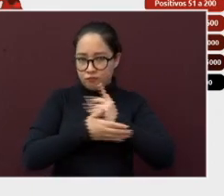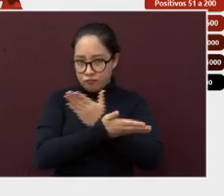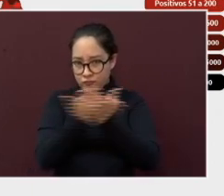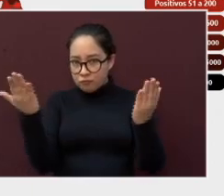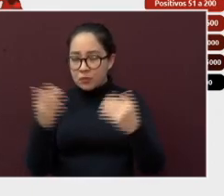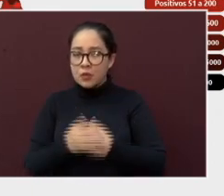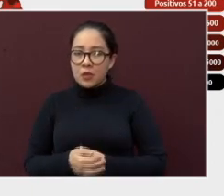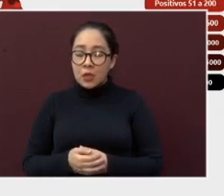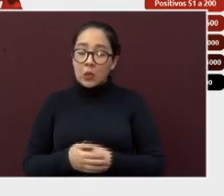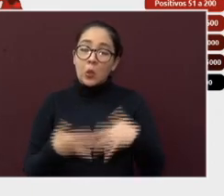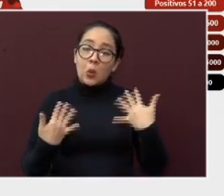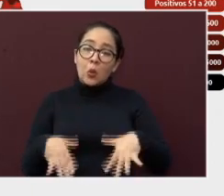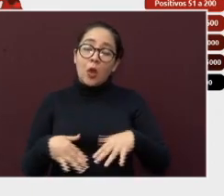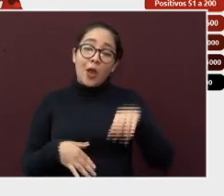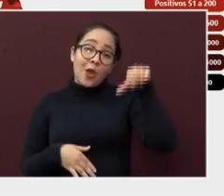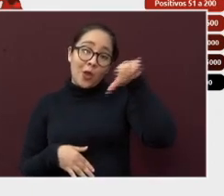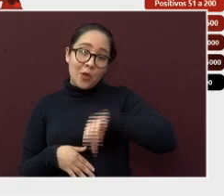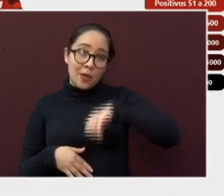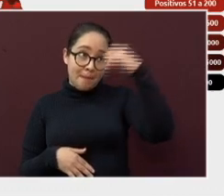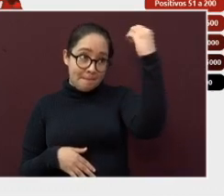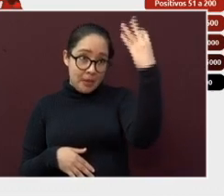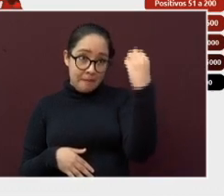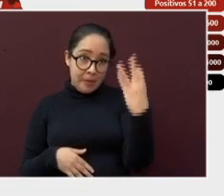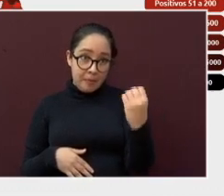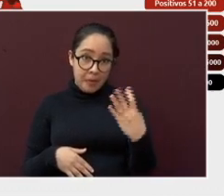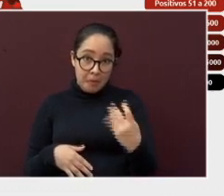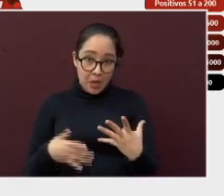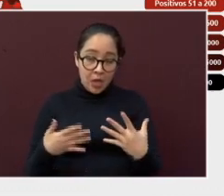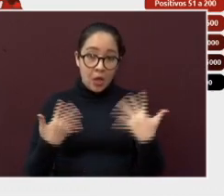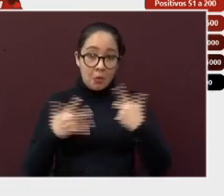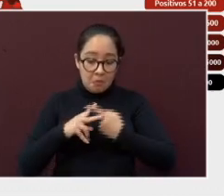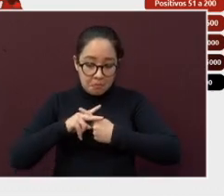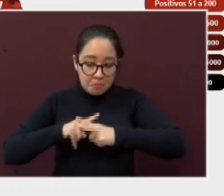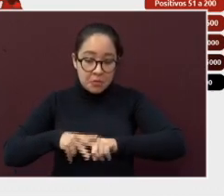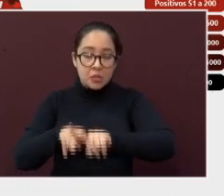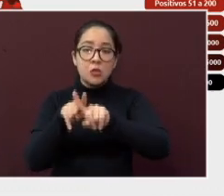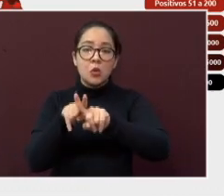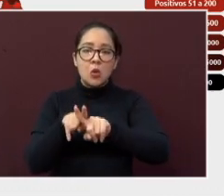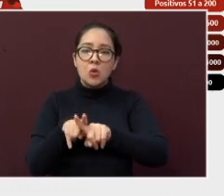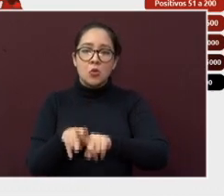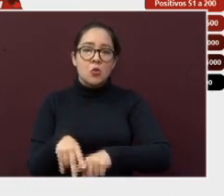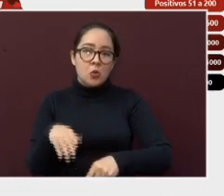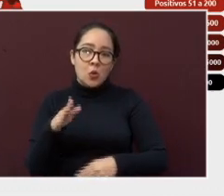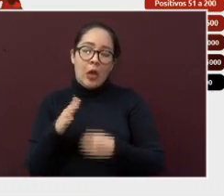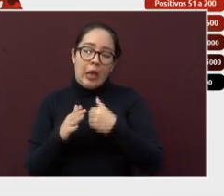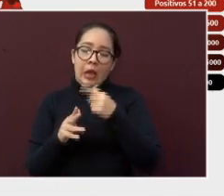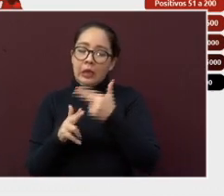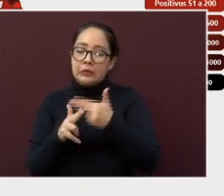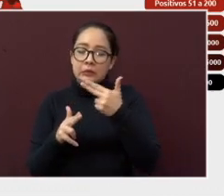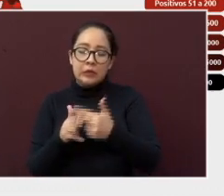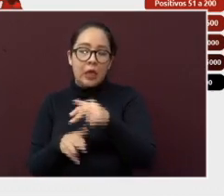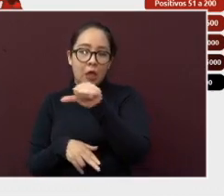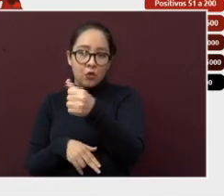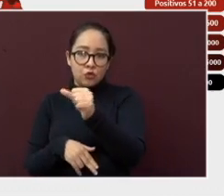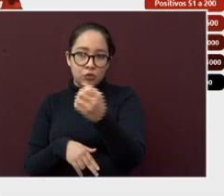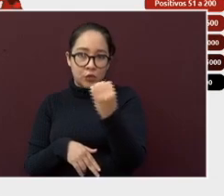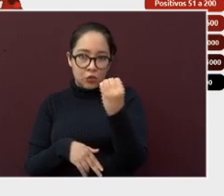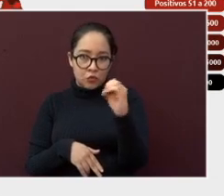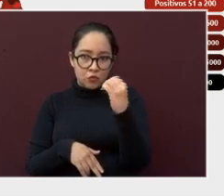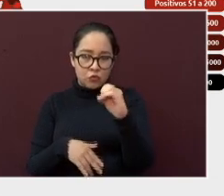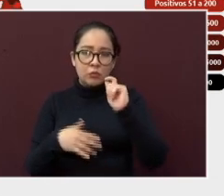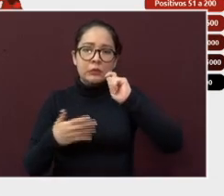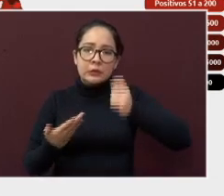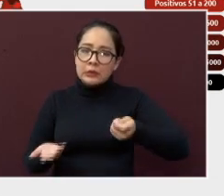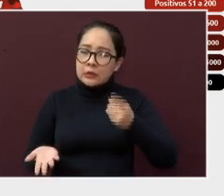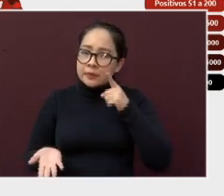semáforo epidemiológico que estará hasta el 11 de octubre, en el cual